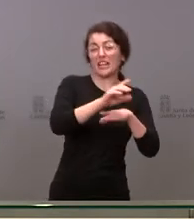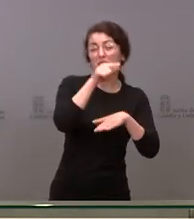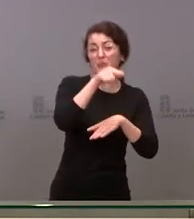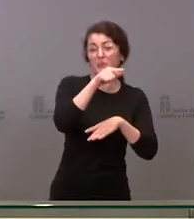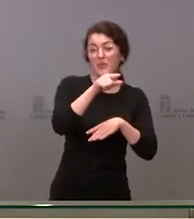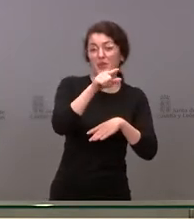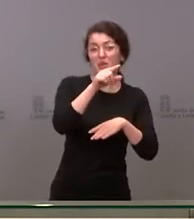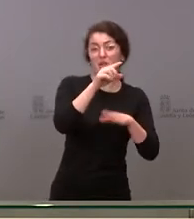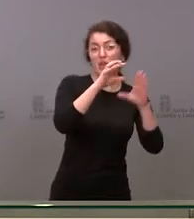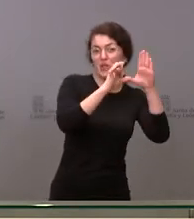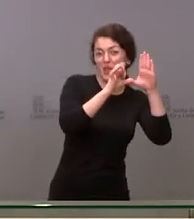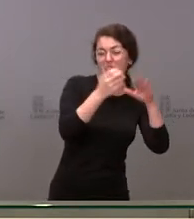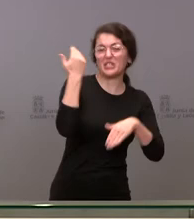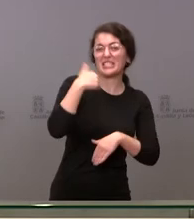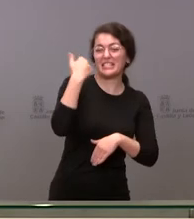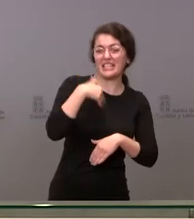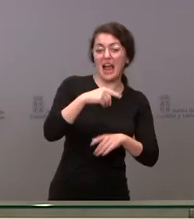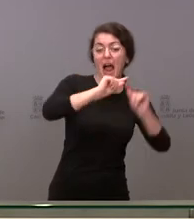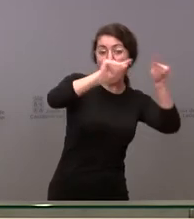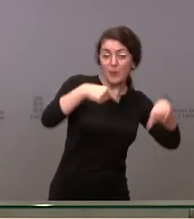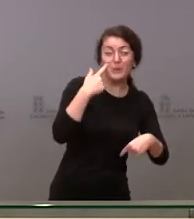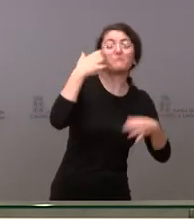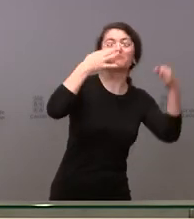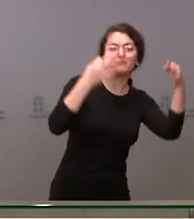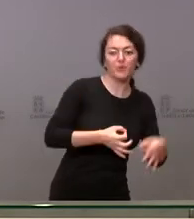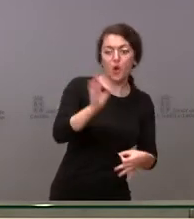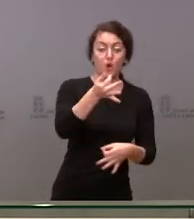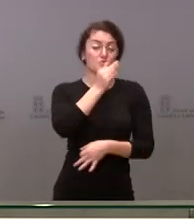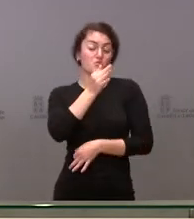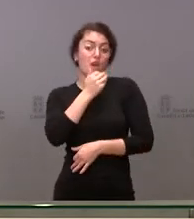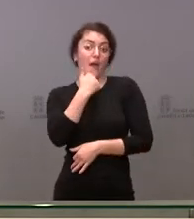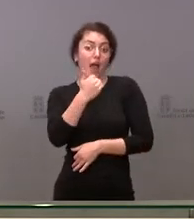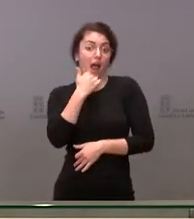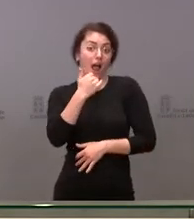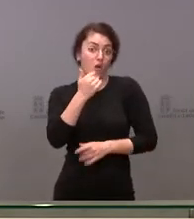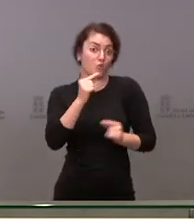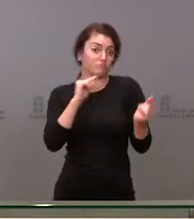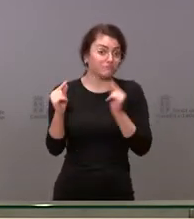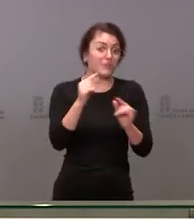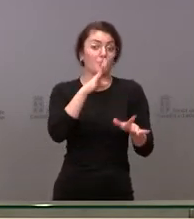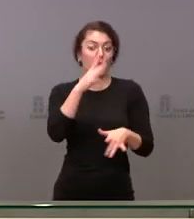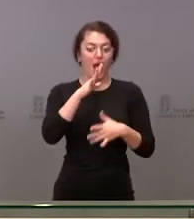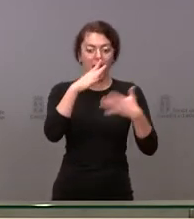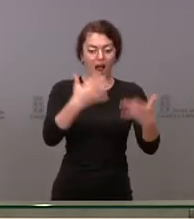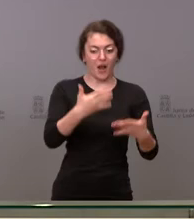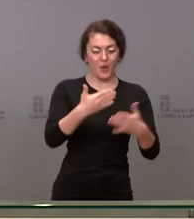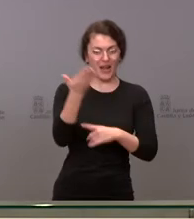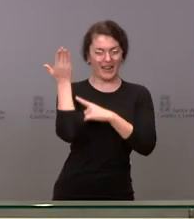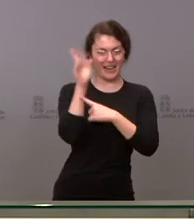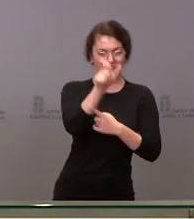podría dar el acuerdo por hecho o si quedan matizaciones. De hecho, esta mañana el representante de Por Ávila le afeaba a